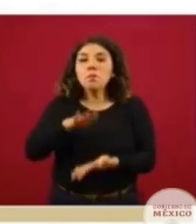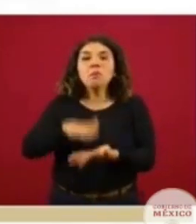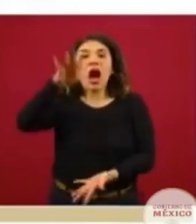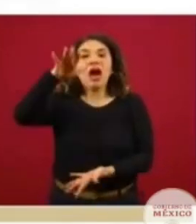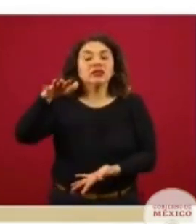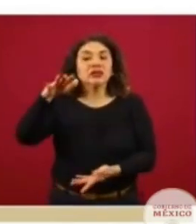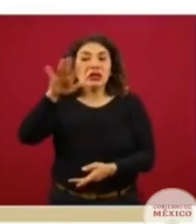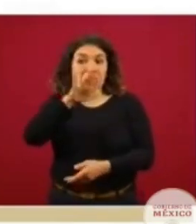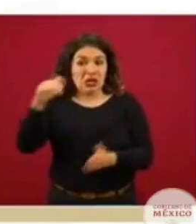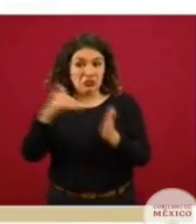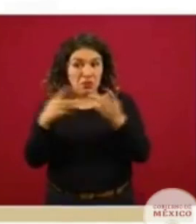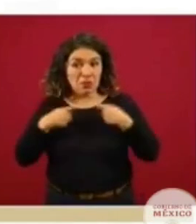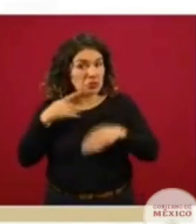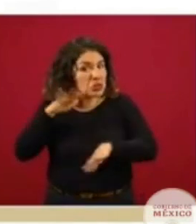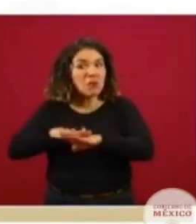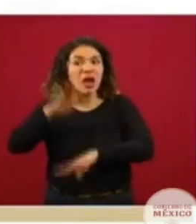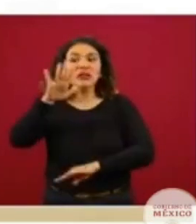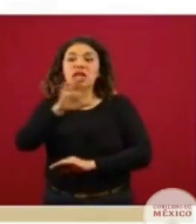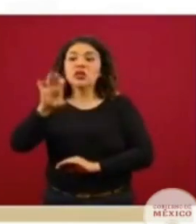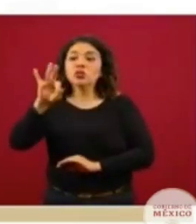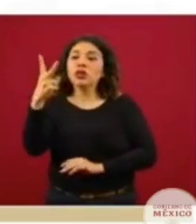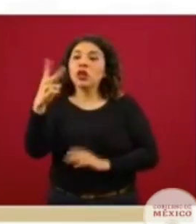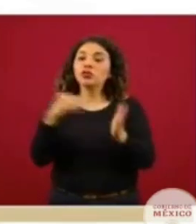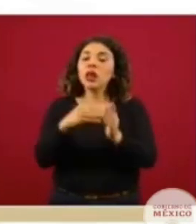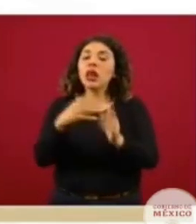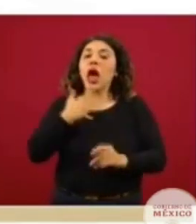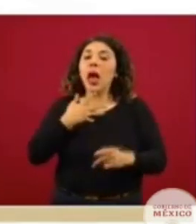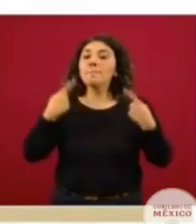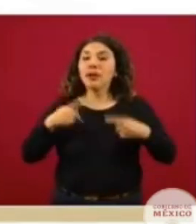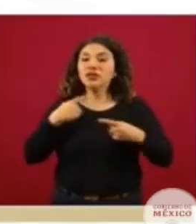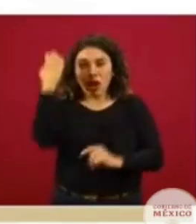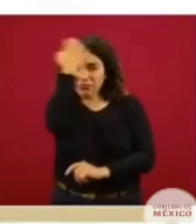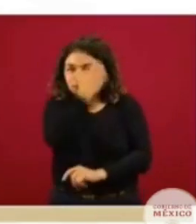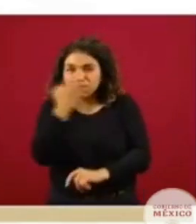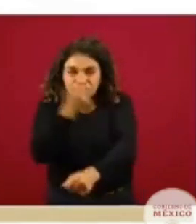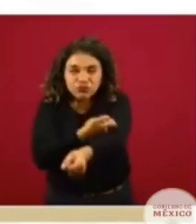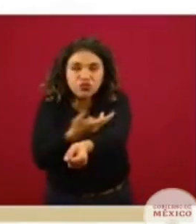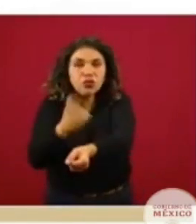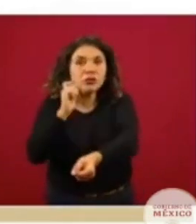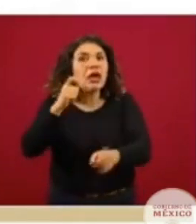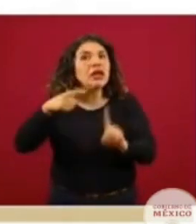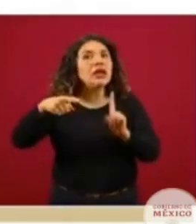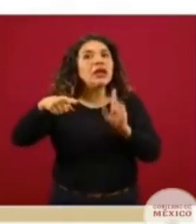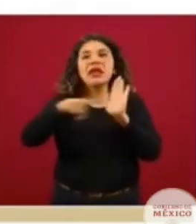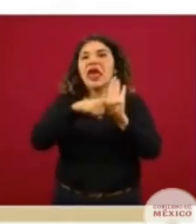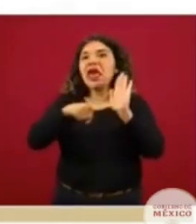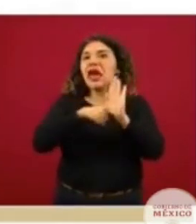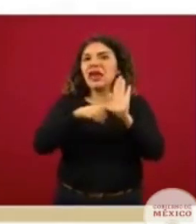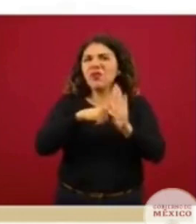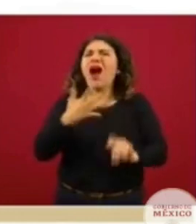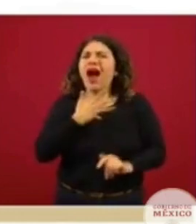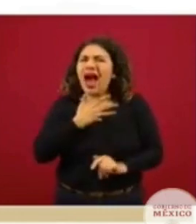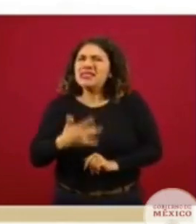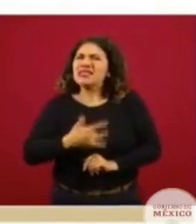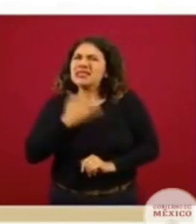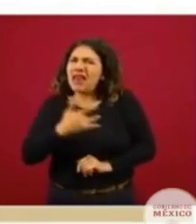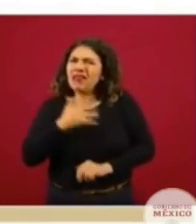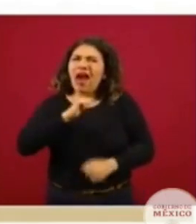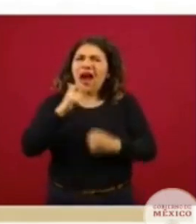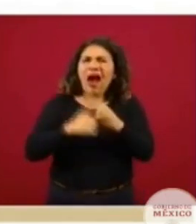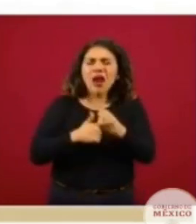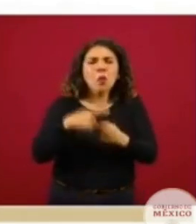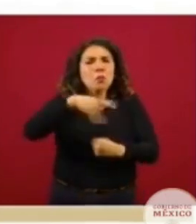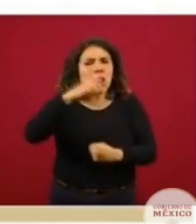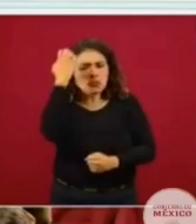de medio millón, 542 mil las personas que también han dado negativo a la prueba, decir, presentaban signos, síntomas respiratorios, sin